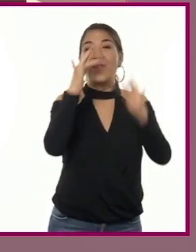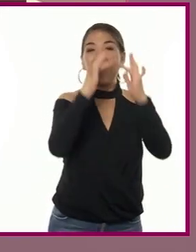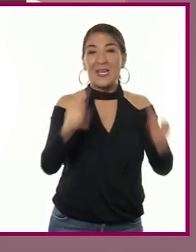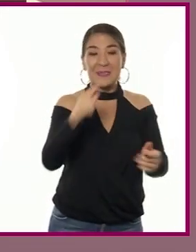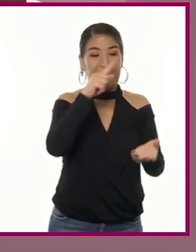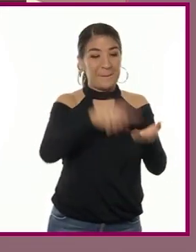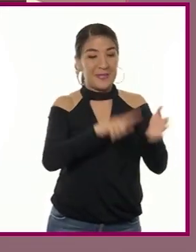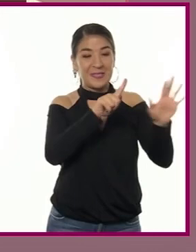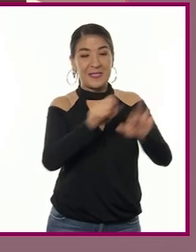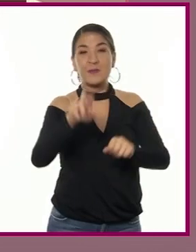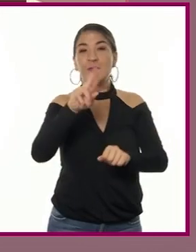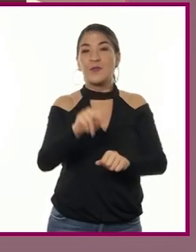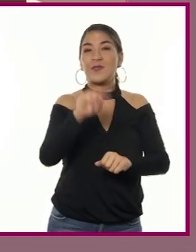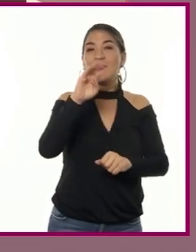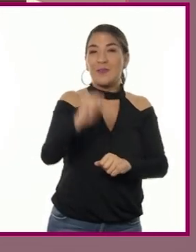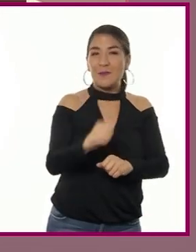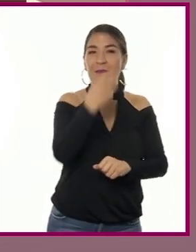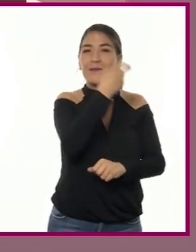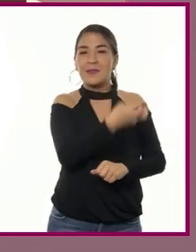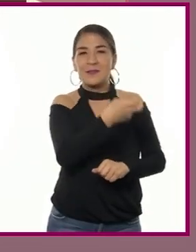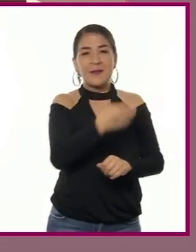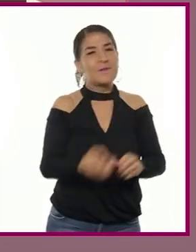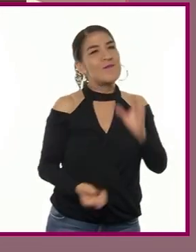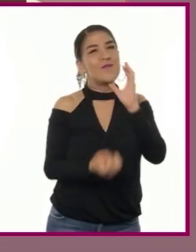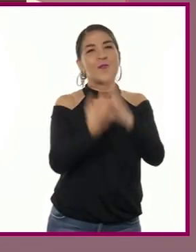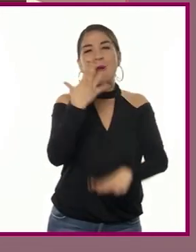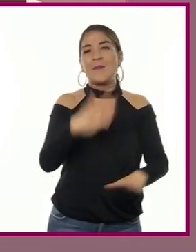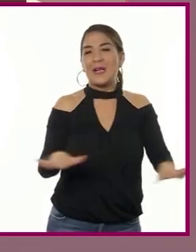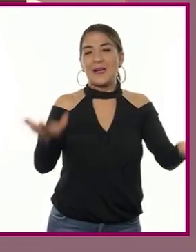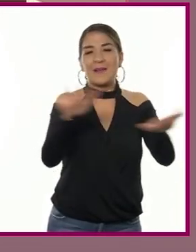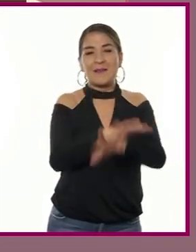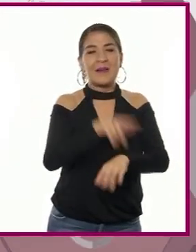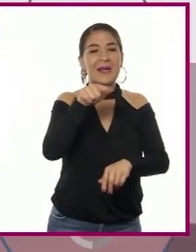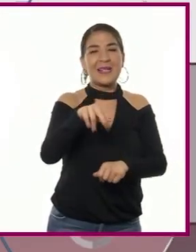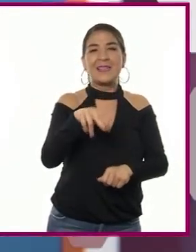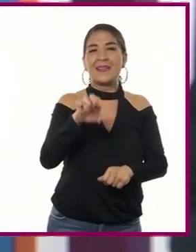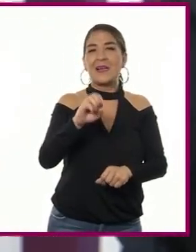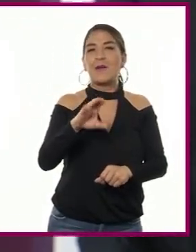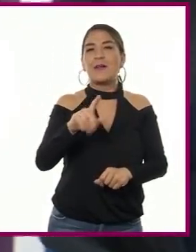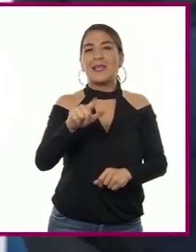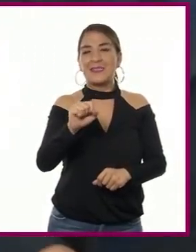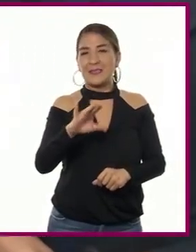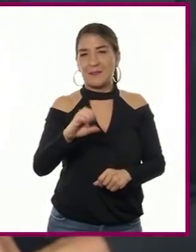de 1789, se adoptó el estilo neoclásico.